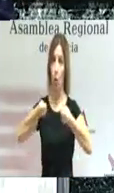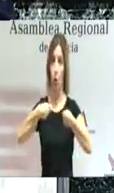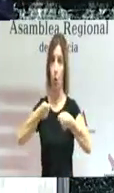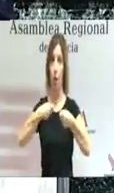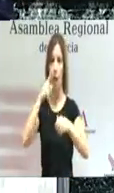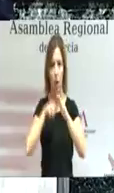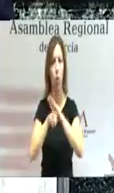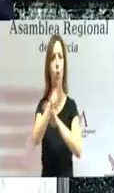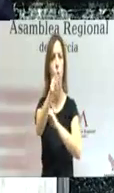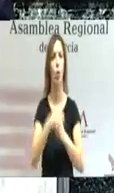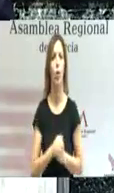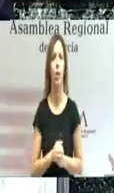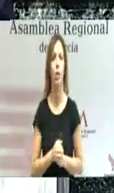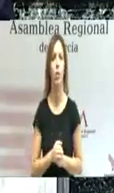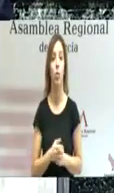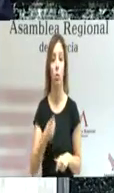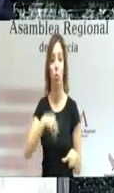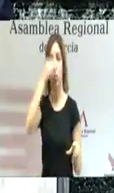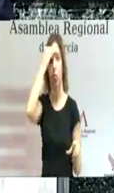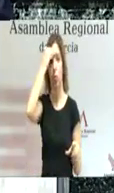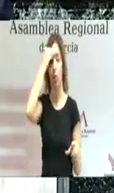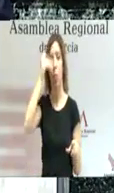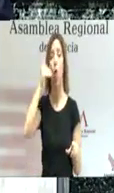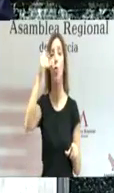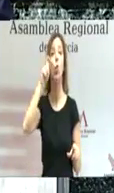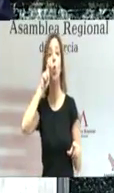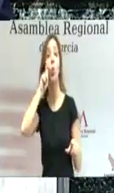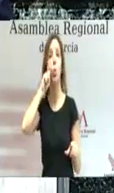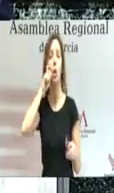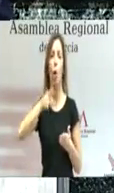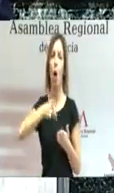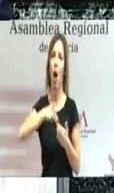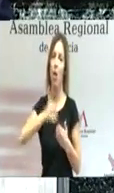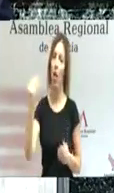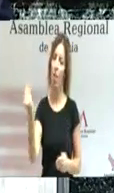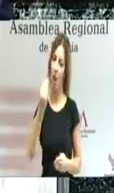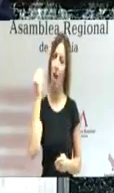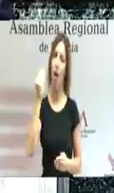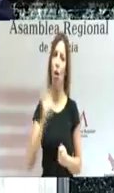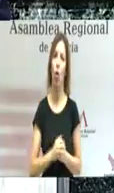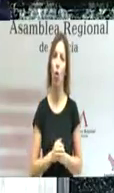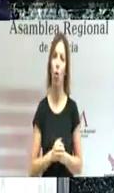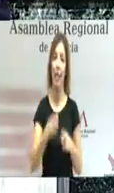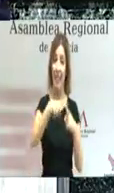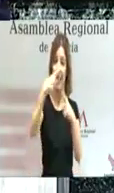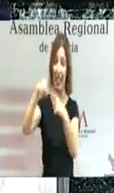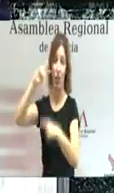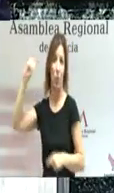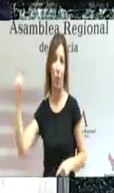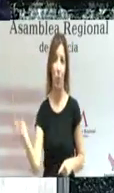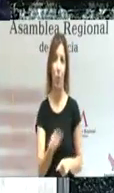progreso. Debemos aspirar a que nuestro turismo sea de mayor calidad, se diversifique y se